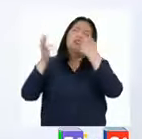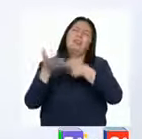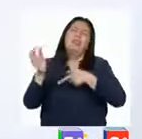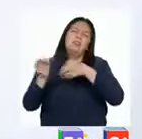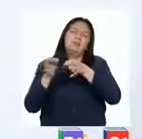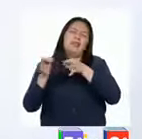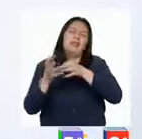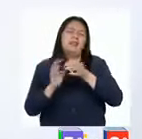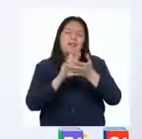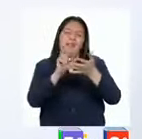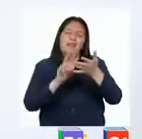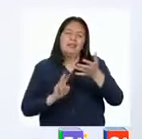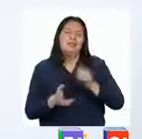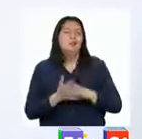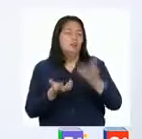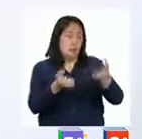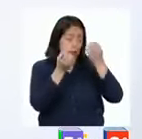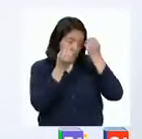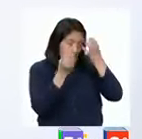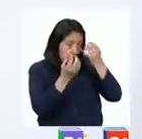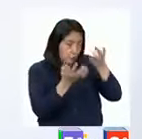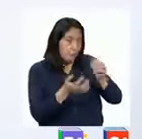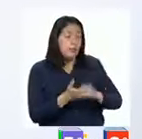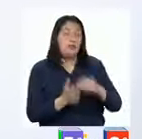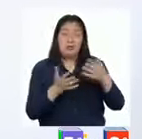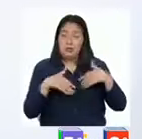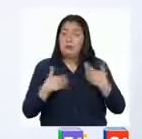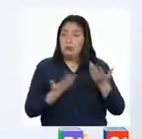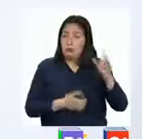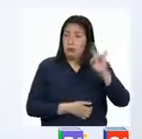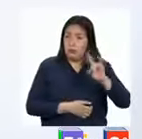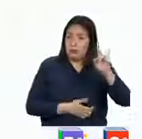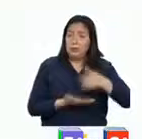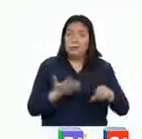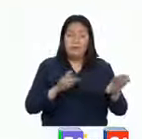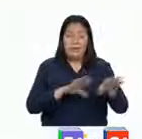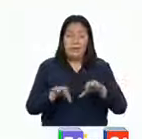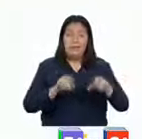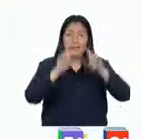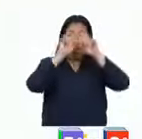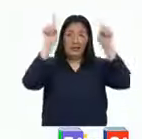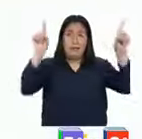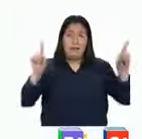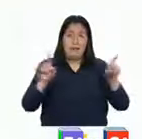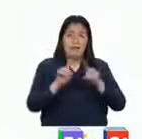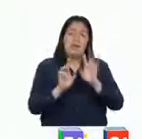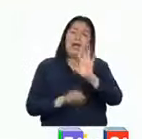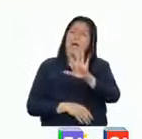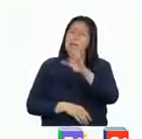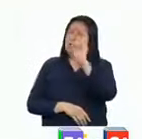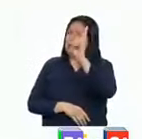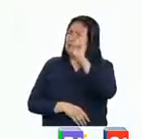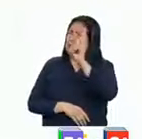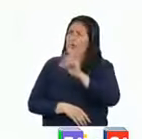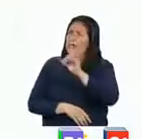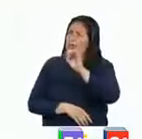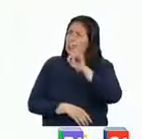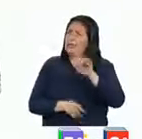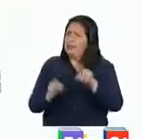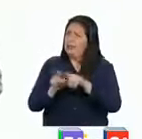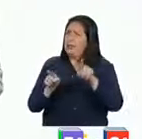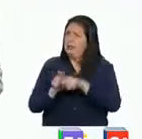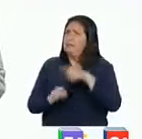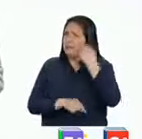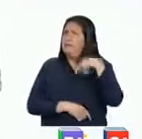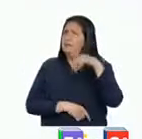nos permitirán contar con información útil para elaborar el afiche. Profesora, Daniel también elaboró sus predicciones